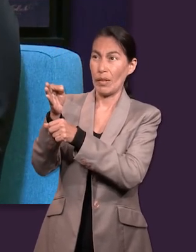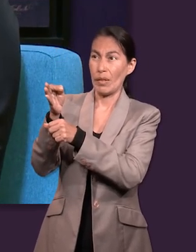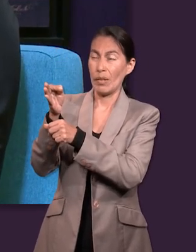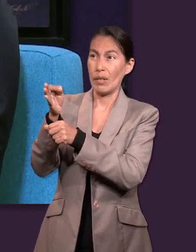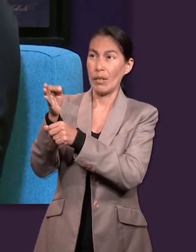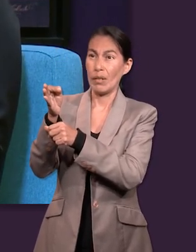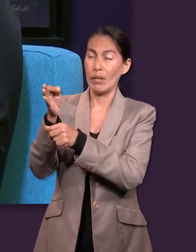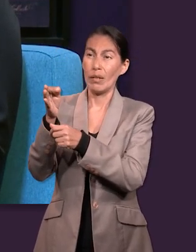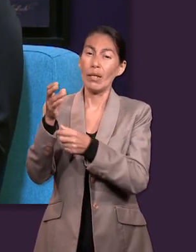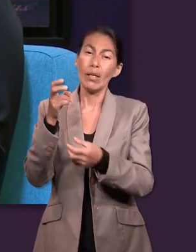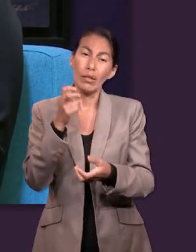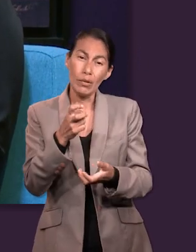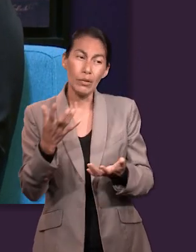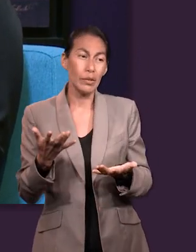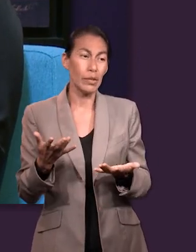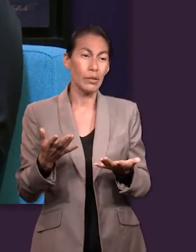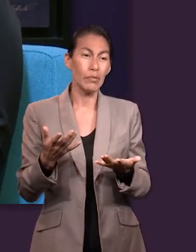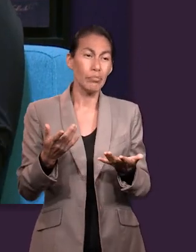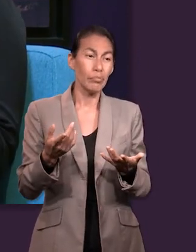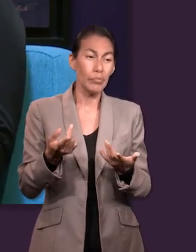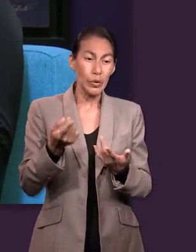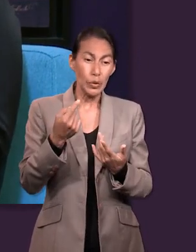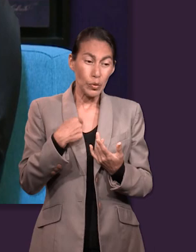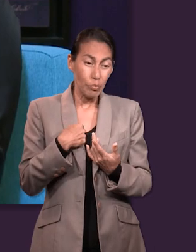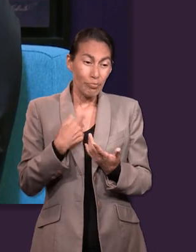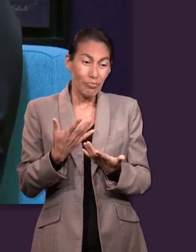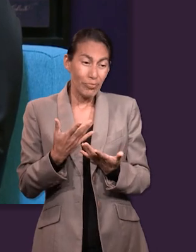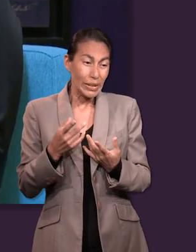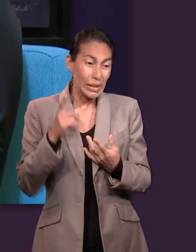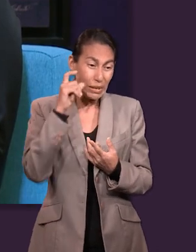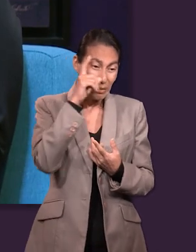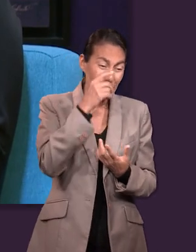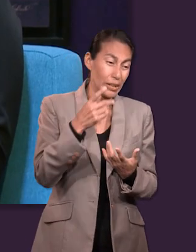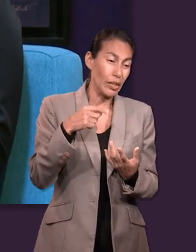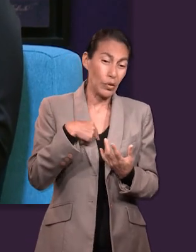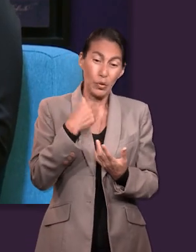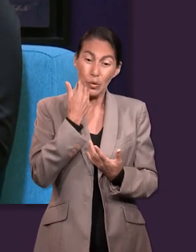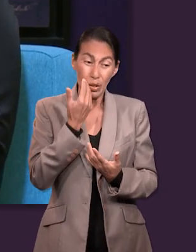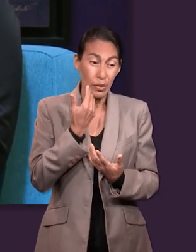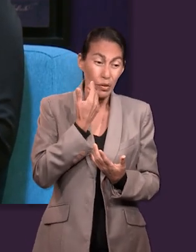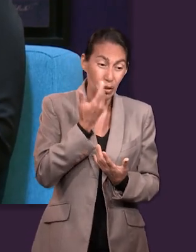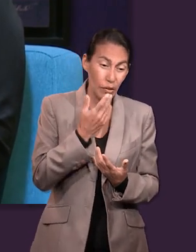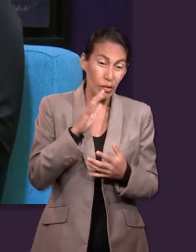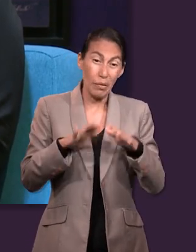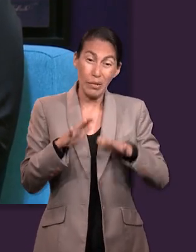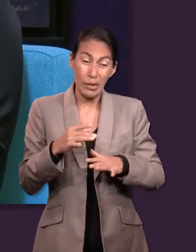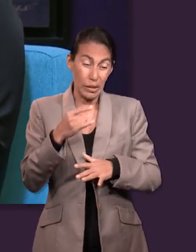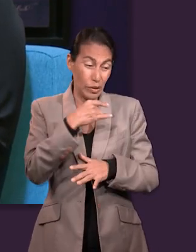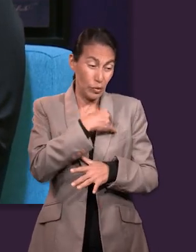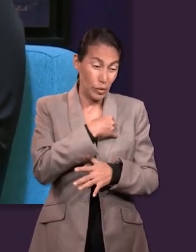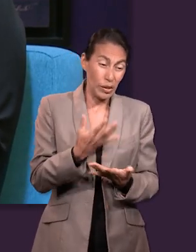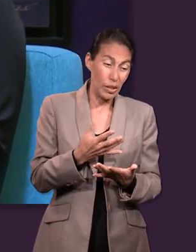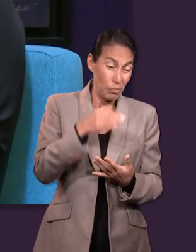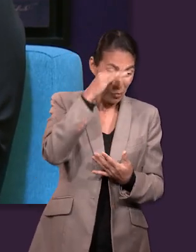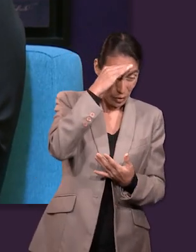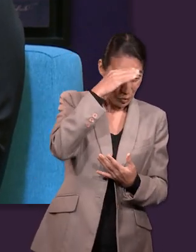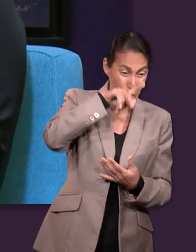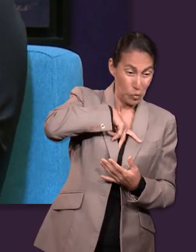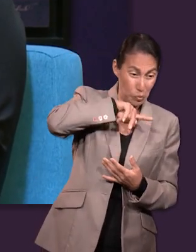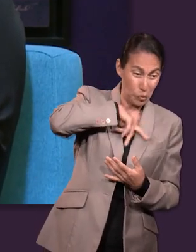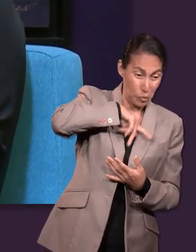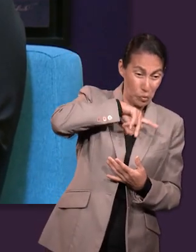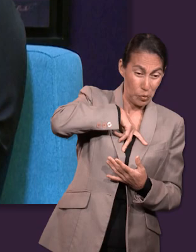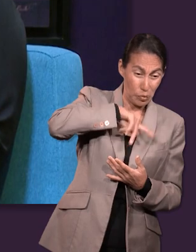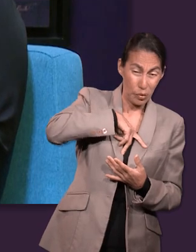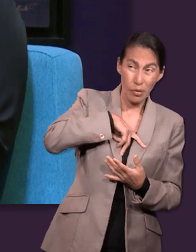voluntad de Dios en nuestras vidas es difícil justamente por los deseos que nosotros tenemos, que incluso a veces podrían ser egoístas. Claro que sí,